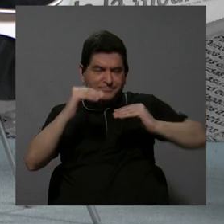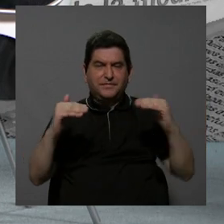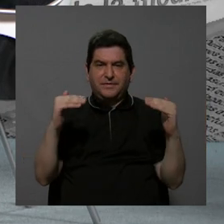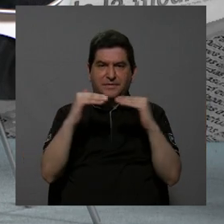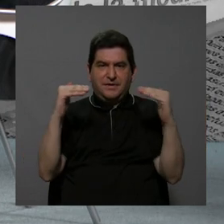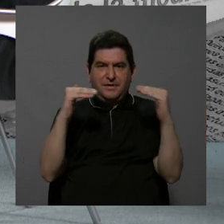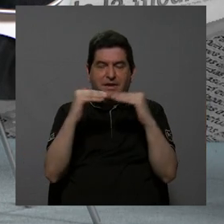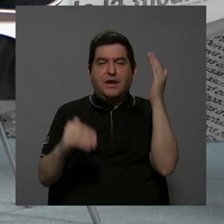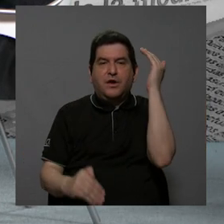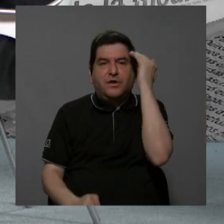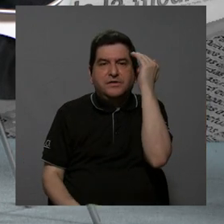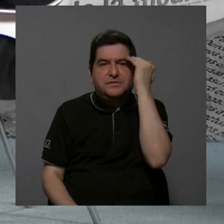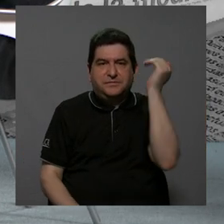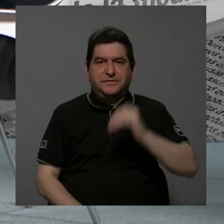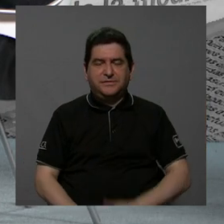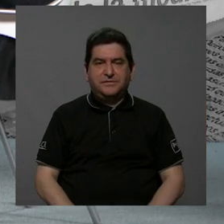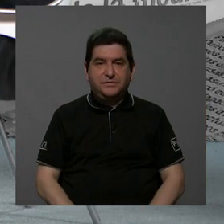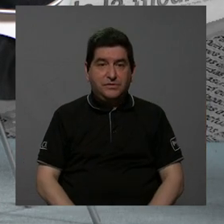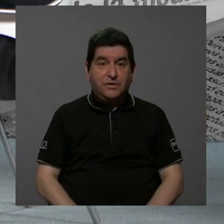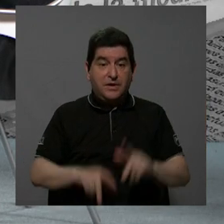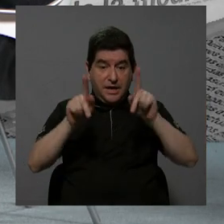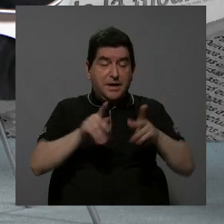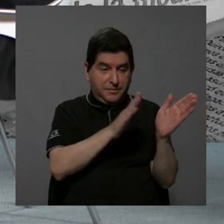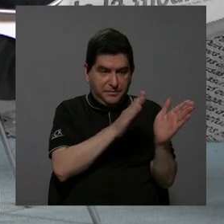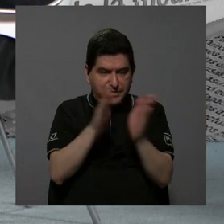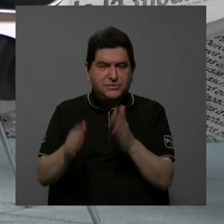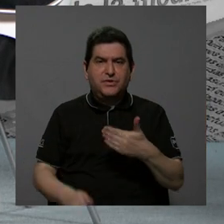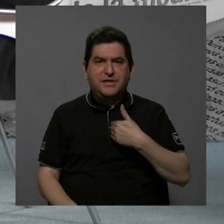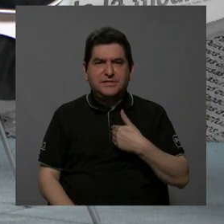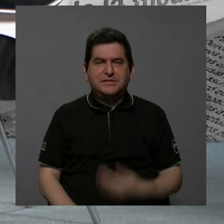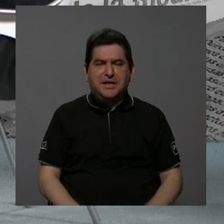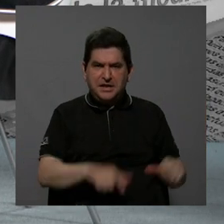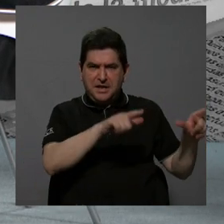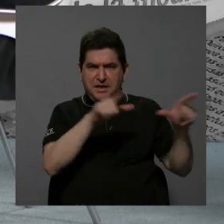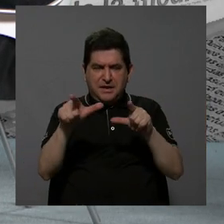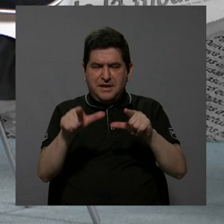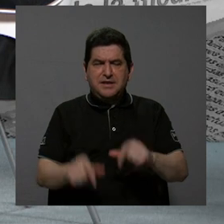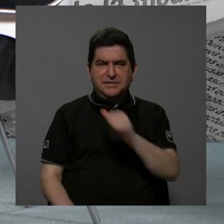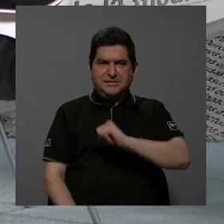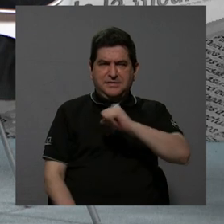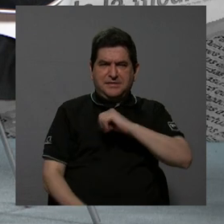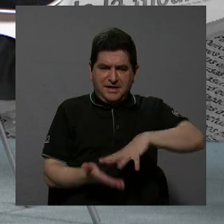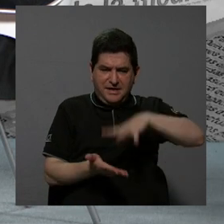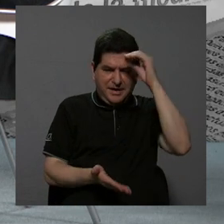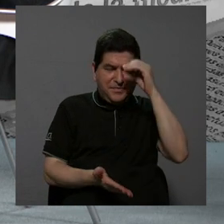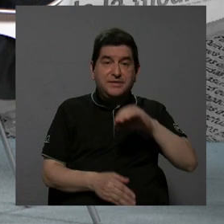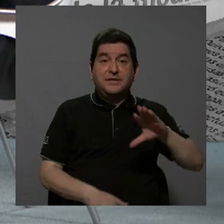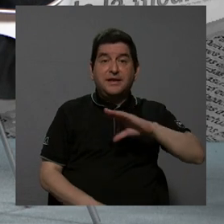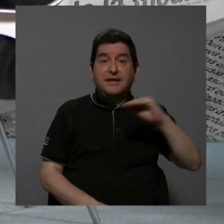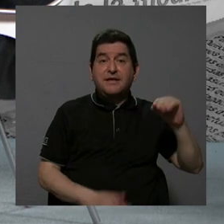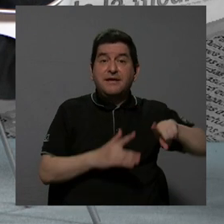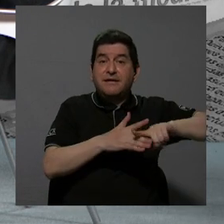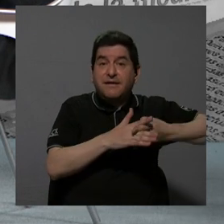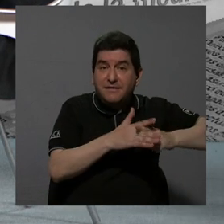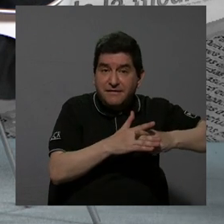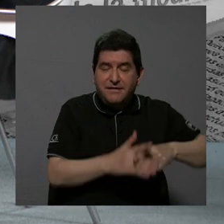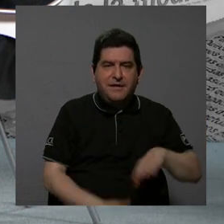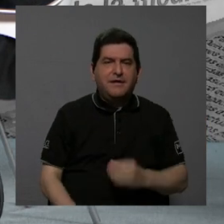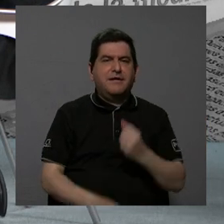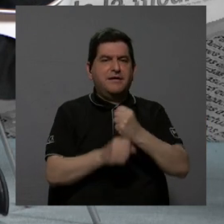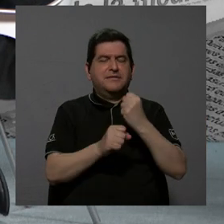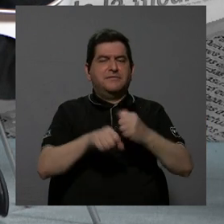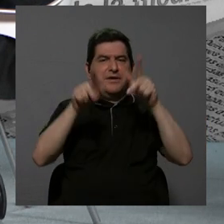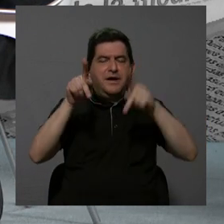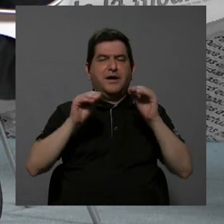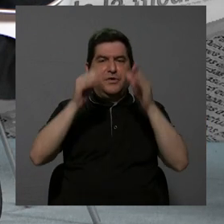equiparar esos conocimientos, formar a las personas para que tengan esa disposición para aprender y las herramientas para aprender. Y, por supuesto, trabajar con